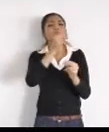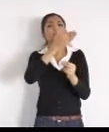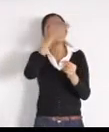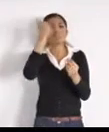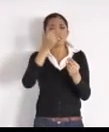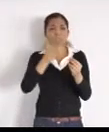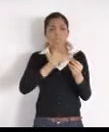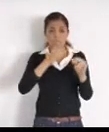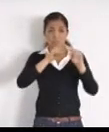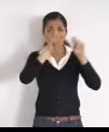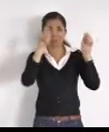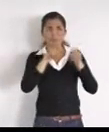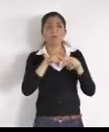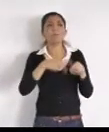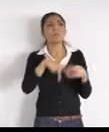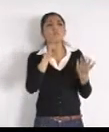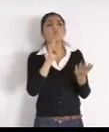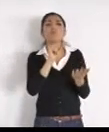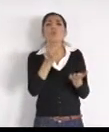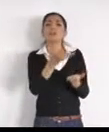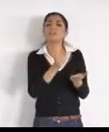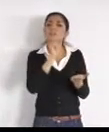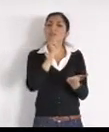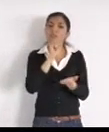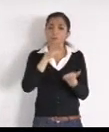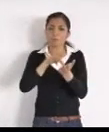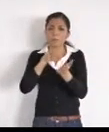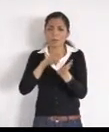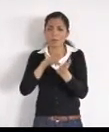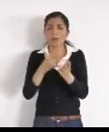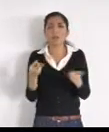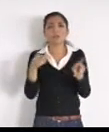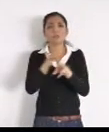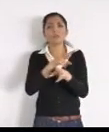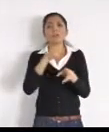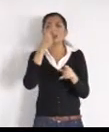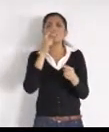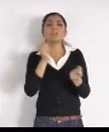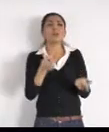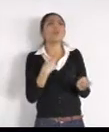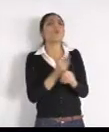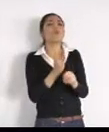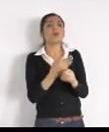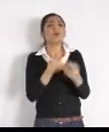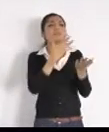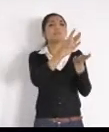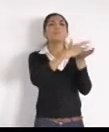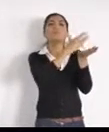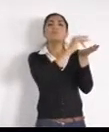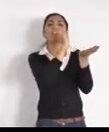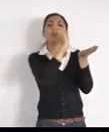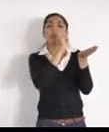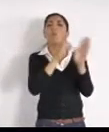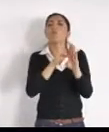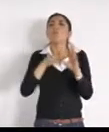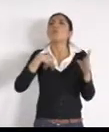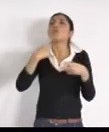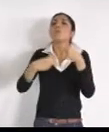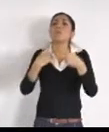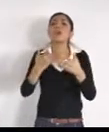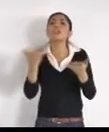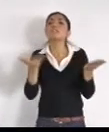a quién acudimos, entonces, espero este mensaje, si le den respuesta, la verdad es que, creo que, la primera